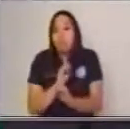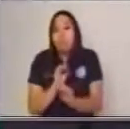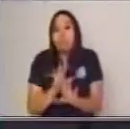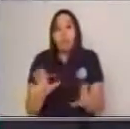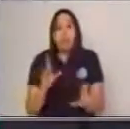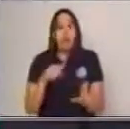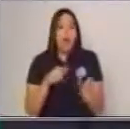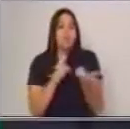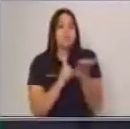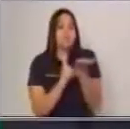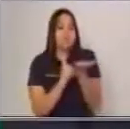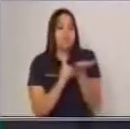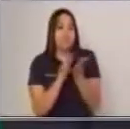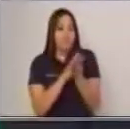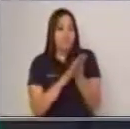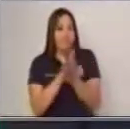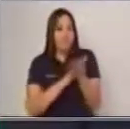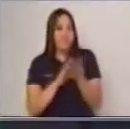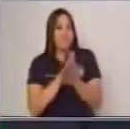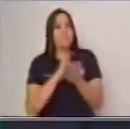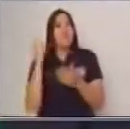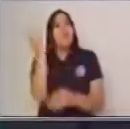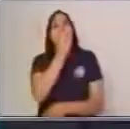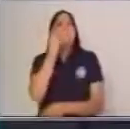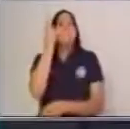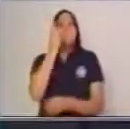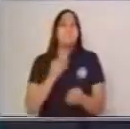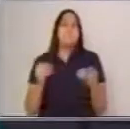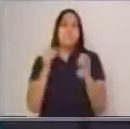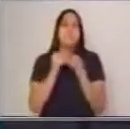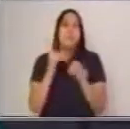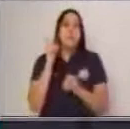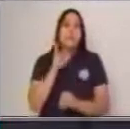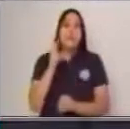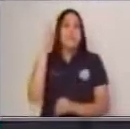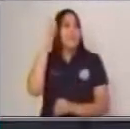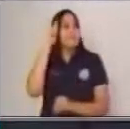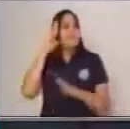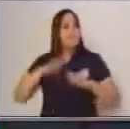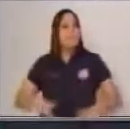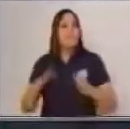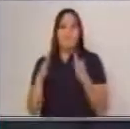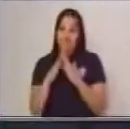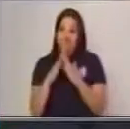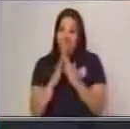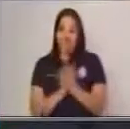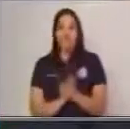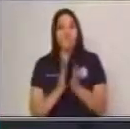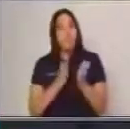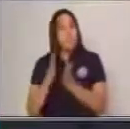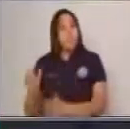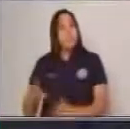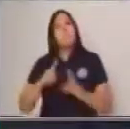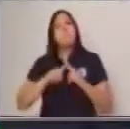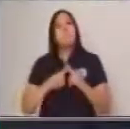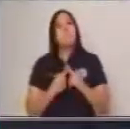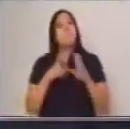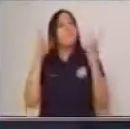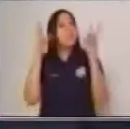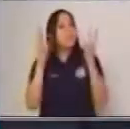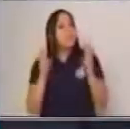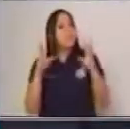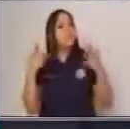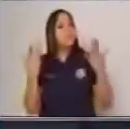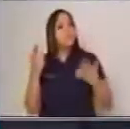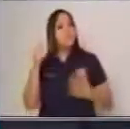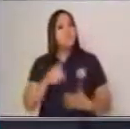jabón en gel y sobre todo, y lo más principal, recuerda, quédate en casa. Vamos a iniciar entonces con nuestro tema principal